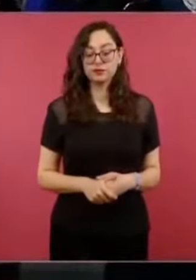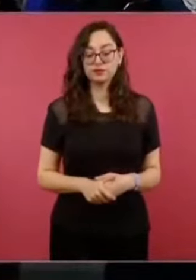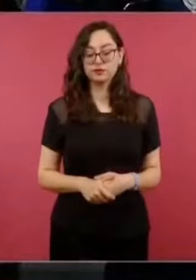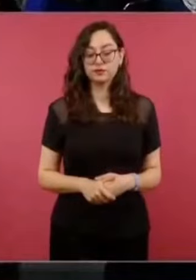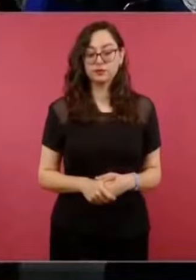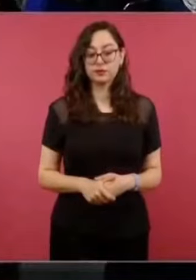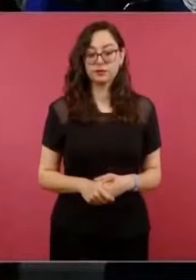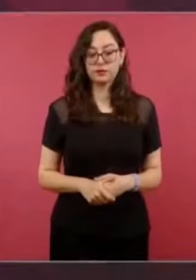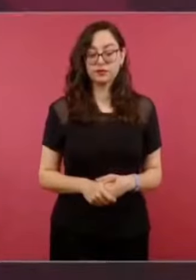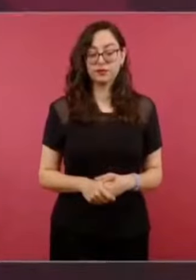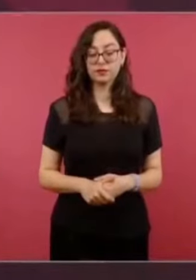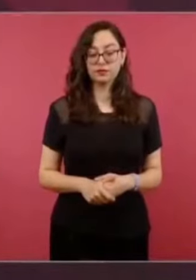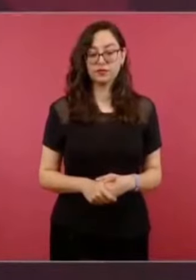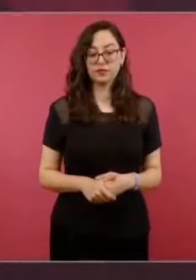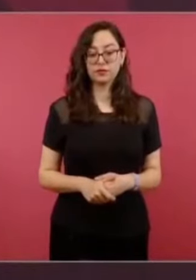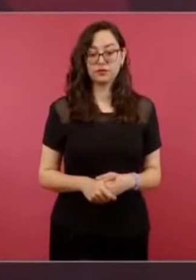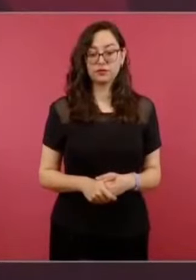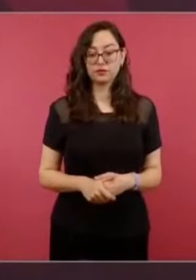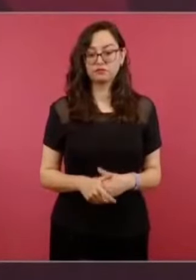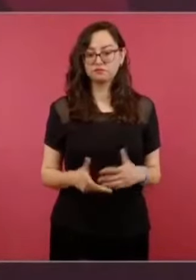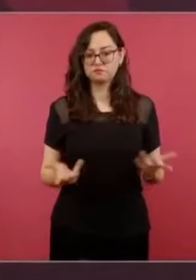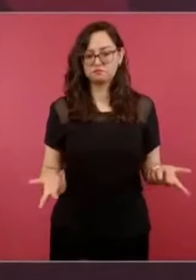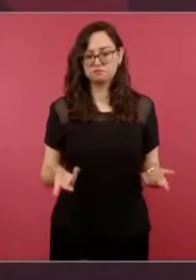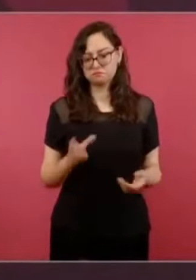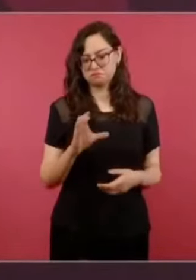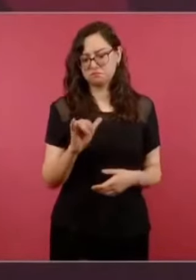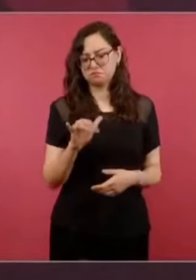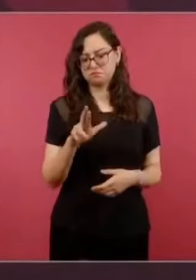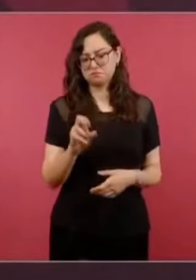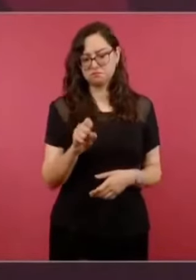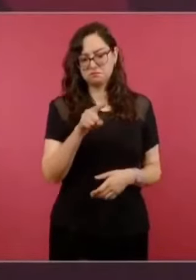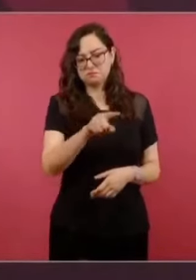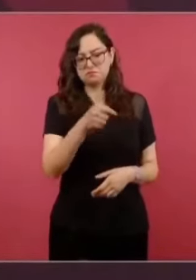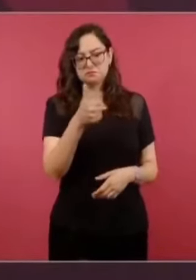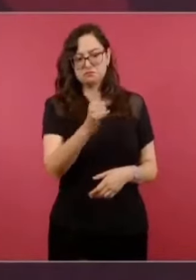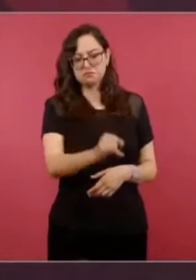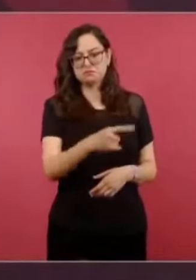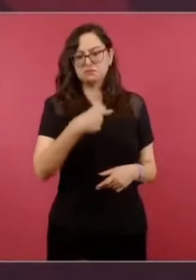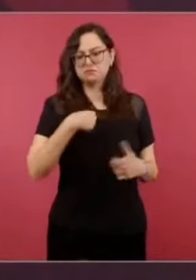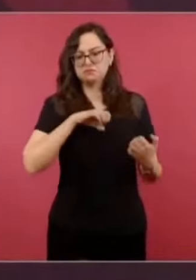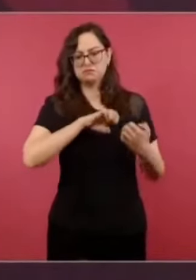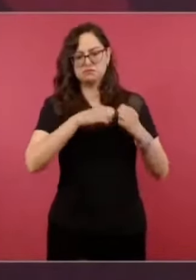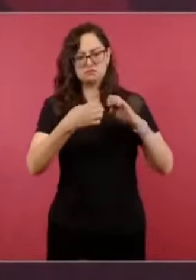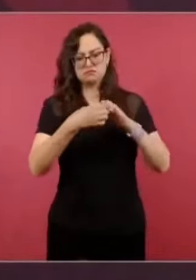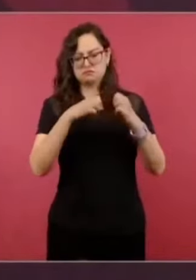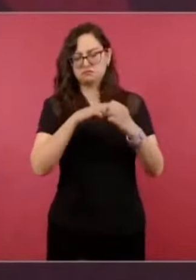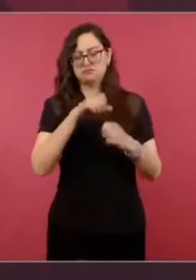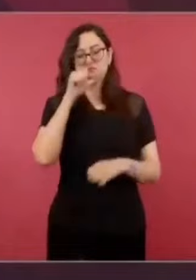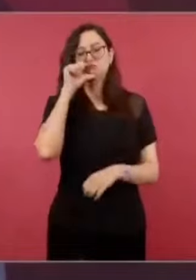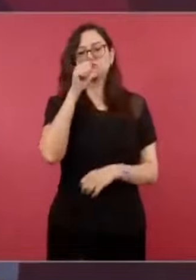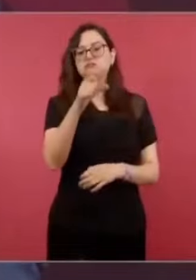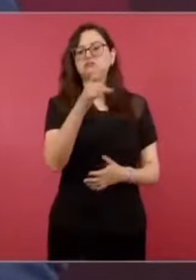mi enemigo, somos adversarios.